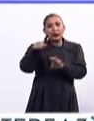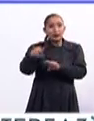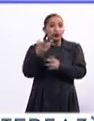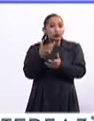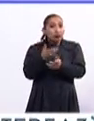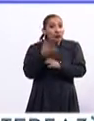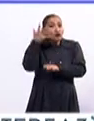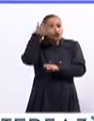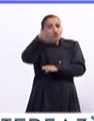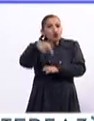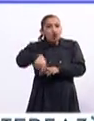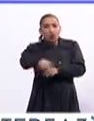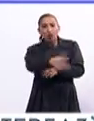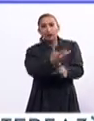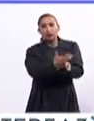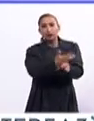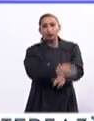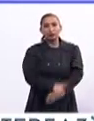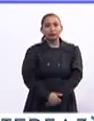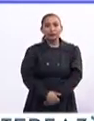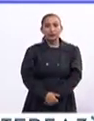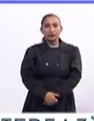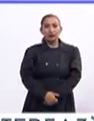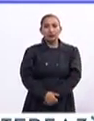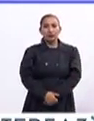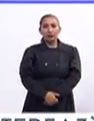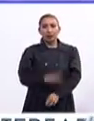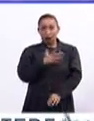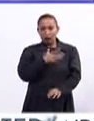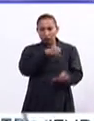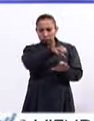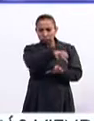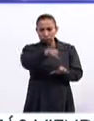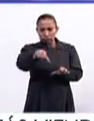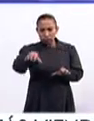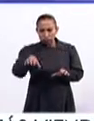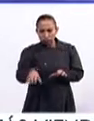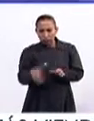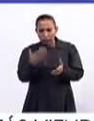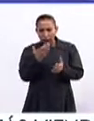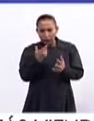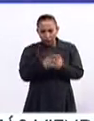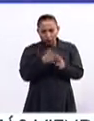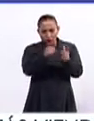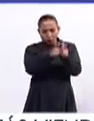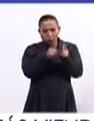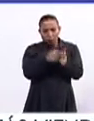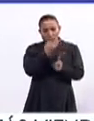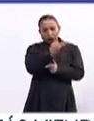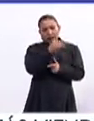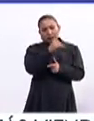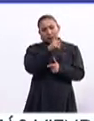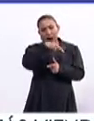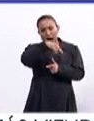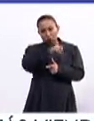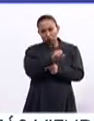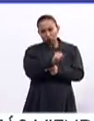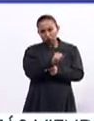nuevamente el futuro de los Estados Unidos. Oye, ¿tienes segmentado, César, dentro de este grupo hispano cómo